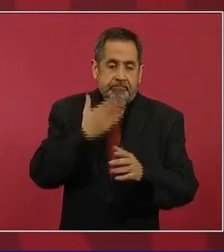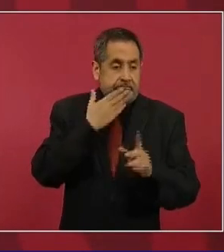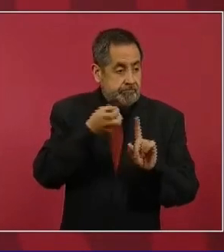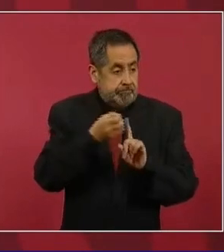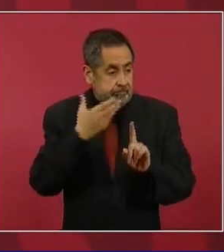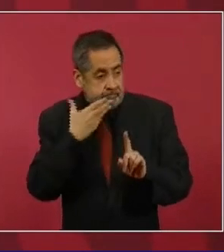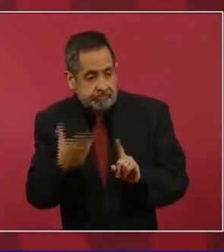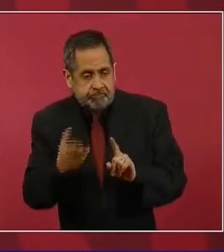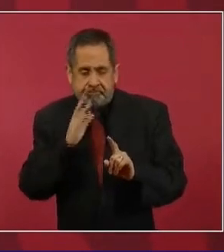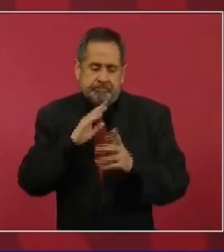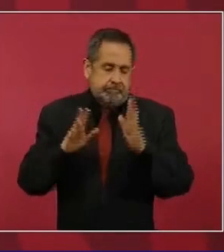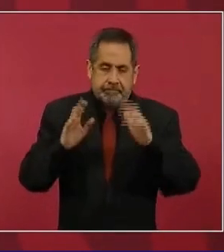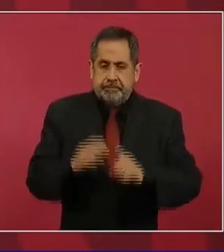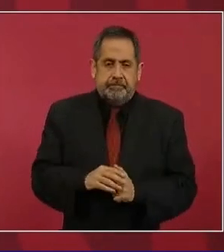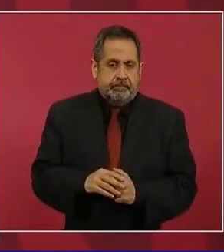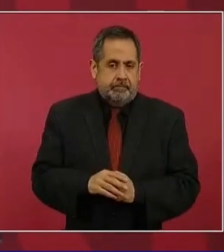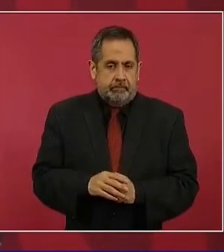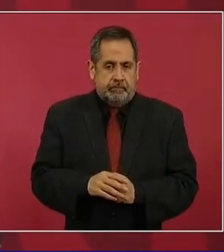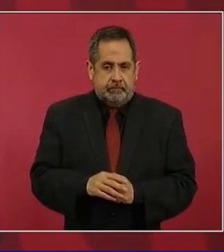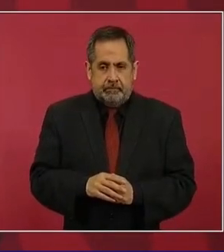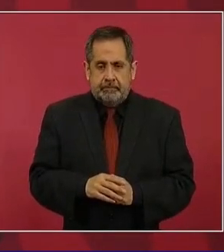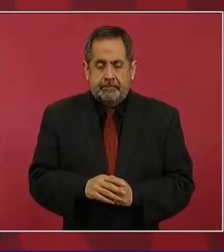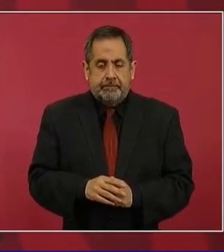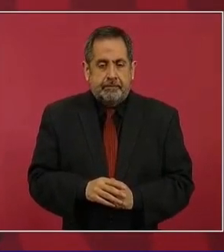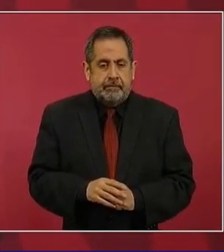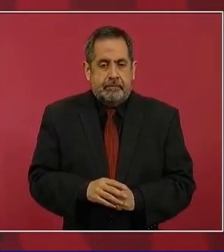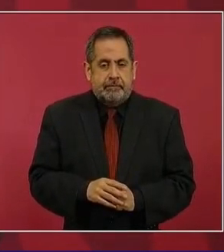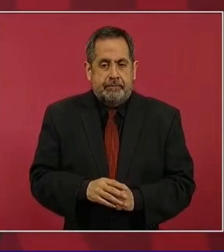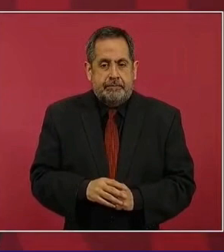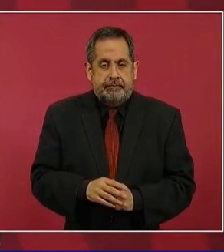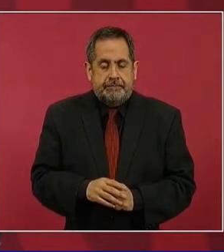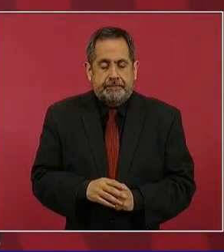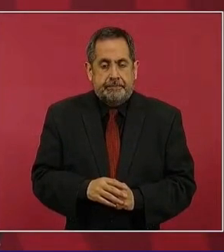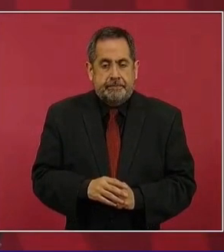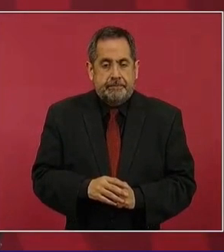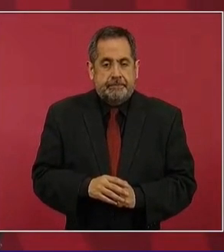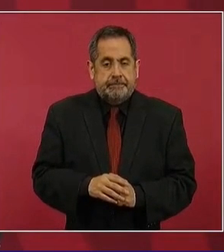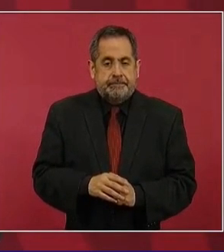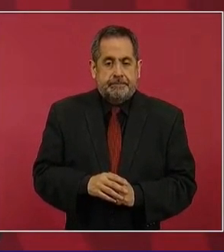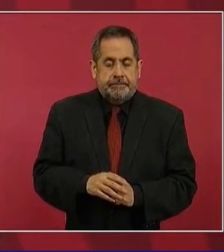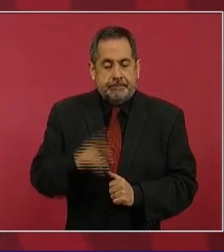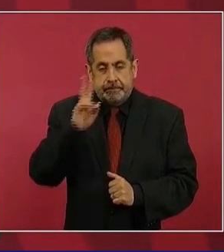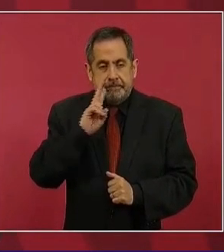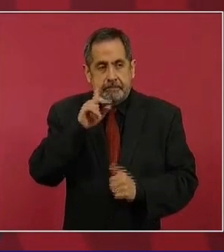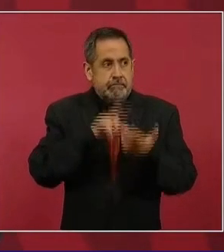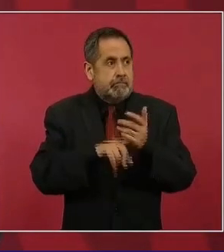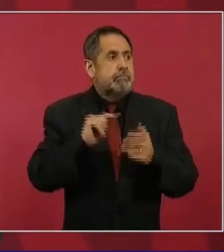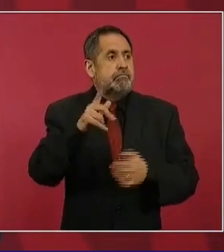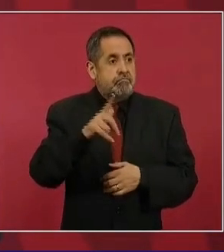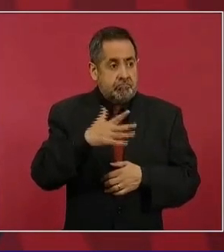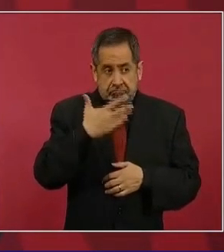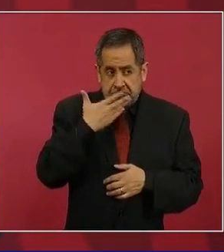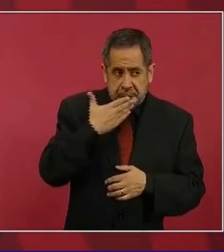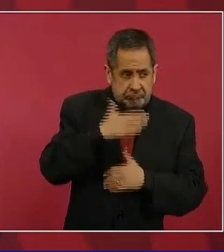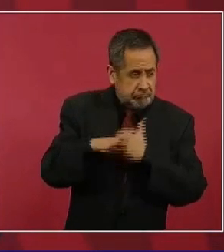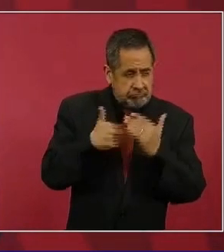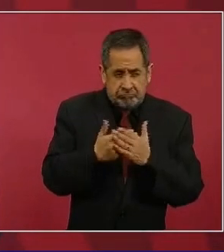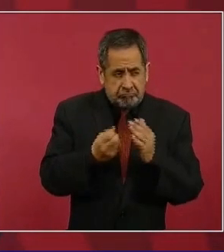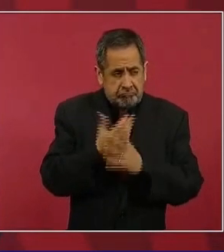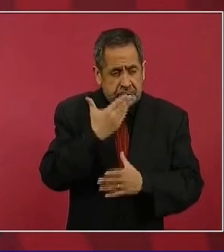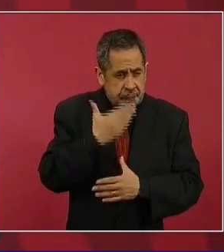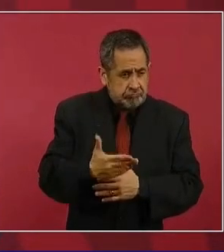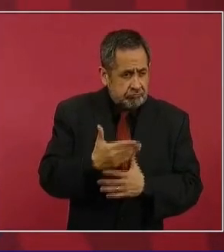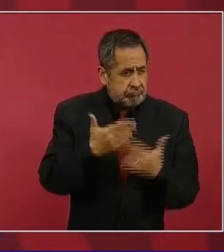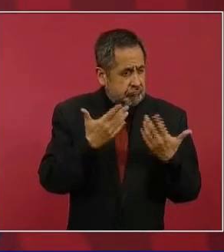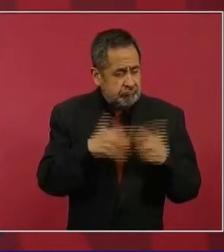funcionan las cosas, que